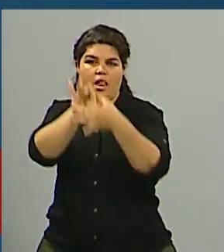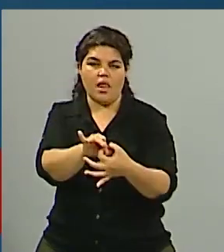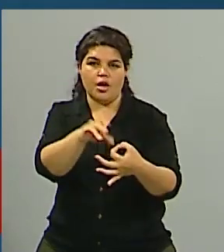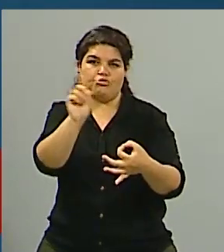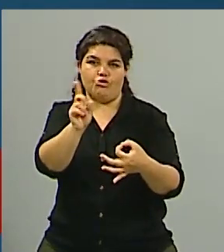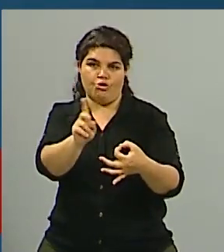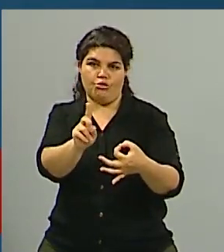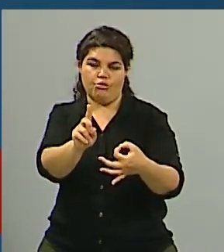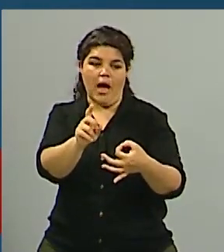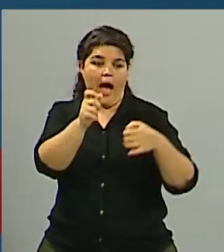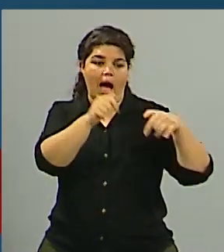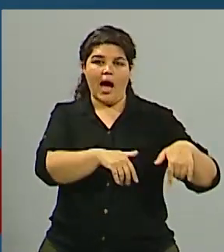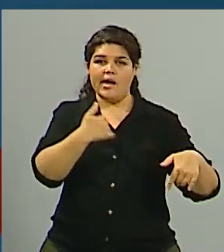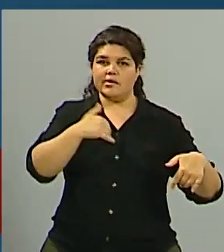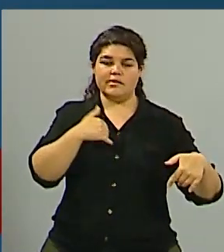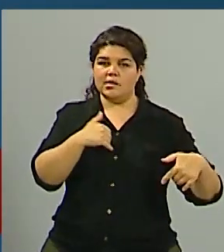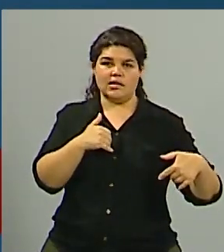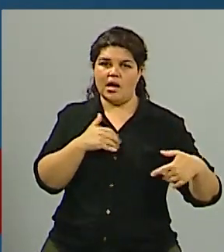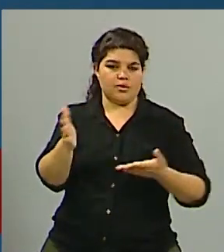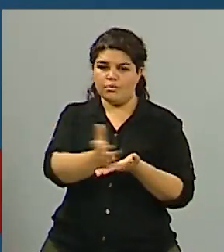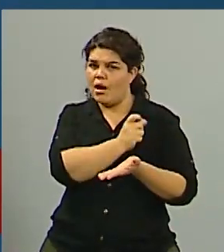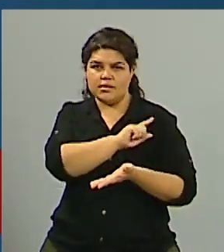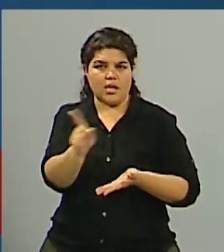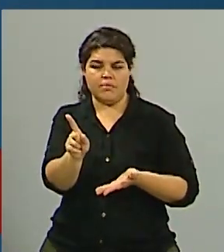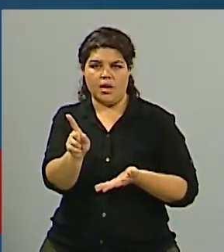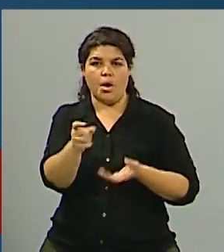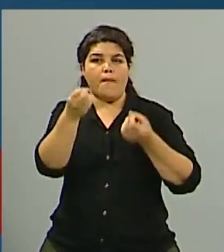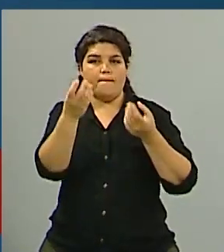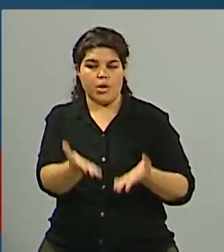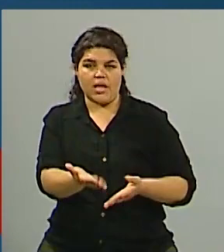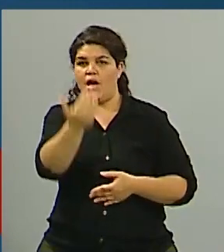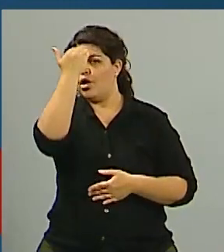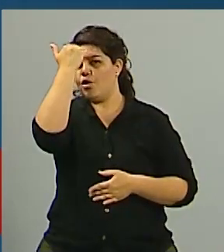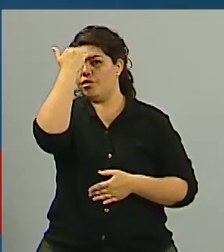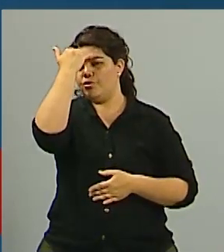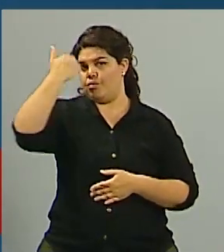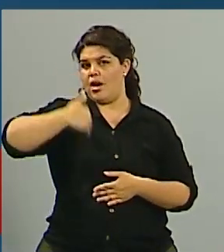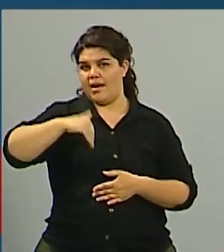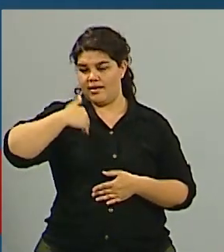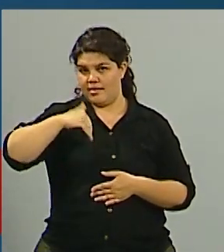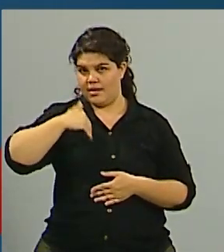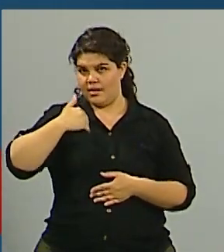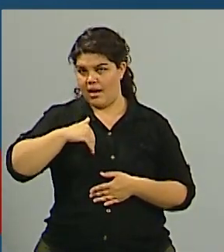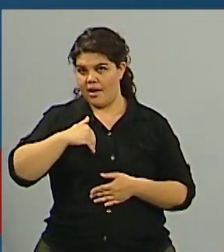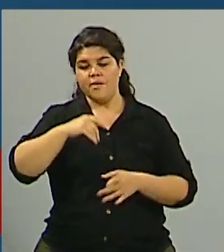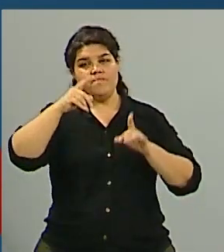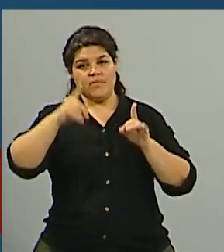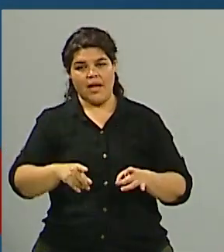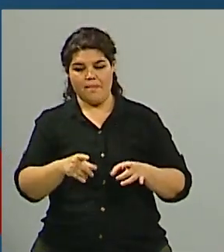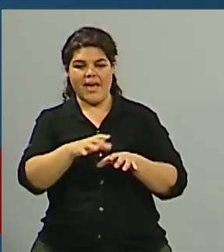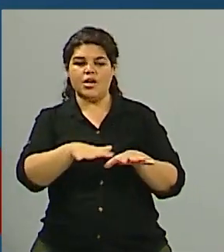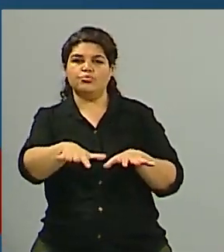República Argentina, fundamentalmente porque la propia Constitución Argentina y la posición tradicional diplomática